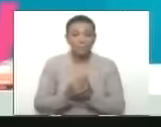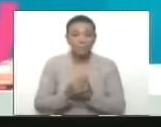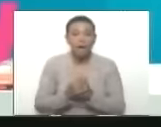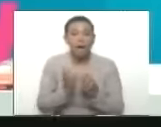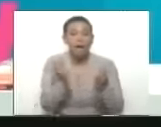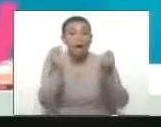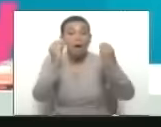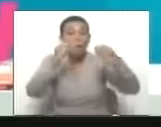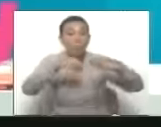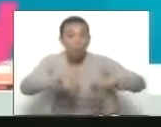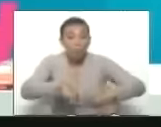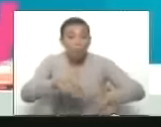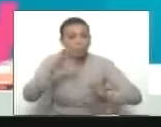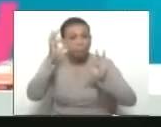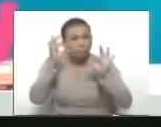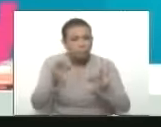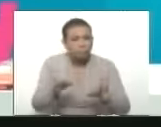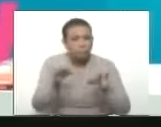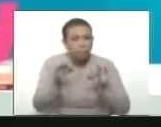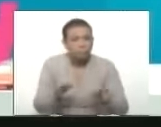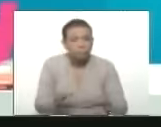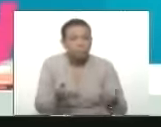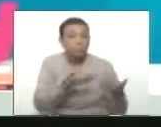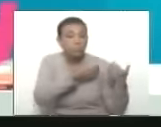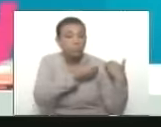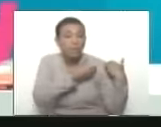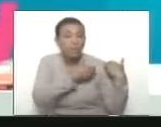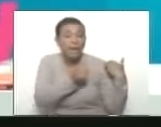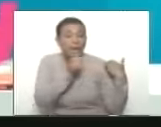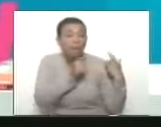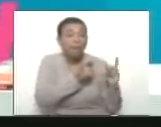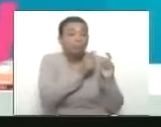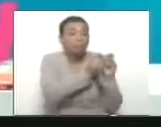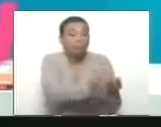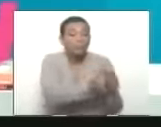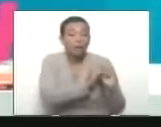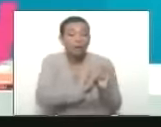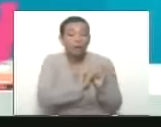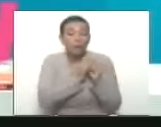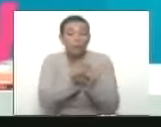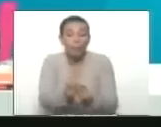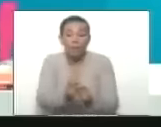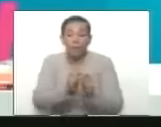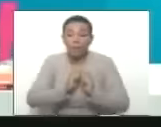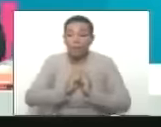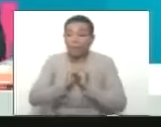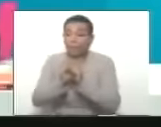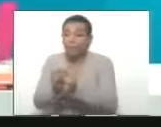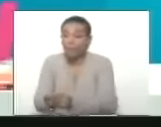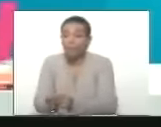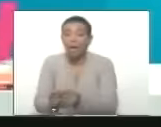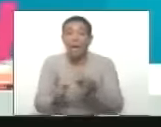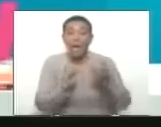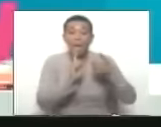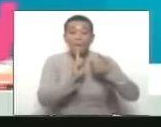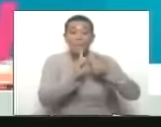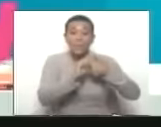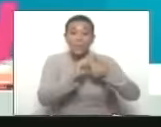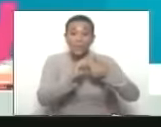establecido, precisamente, responsabilidades de los vértices. En primer lugar,